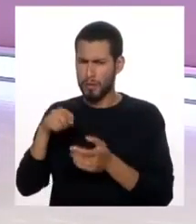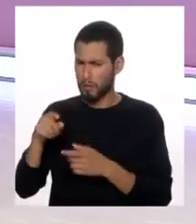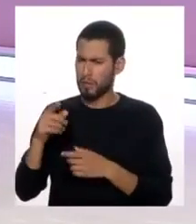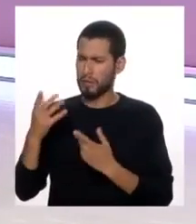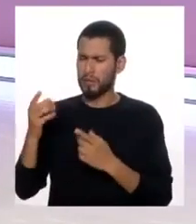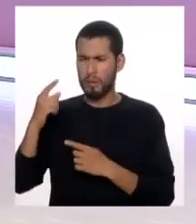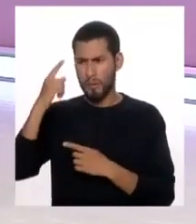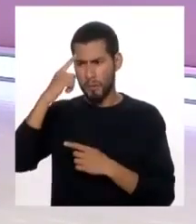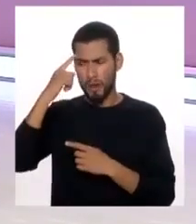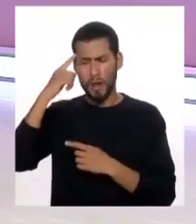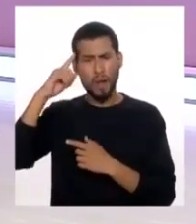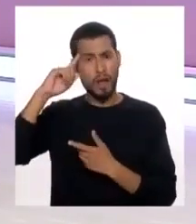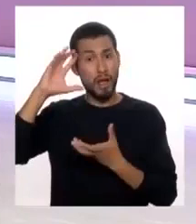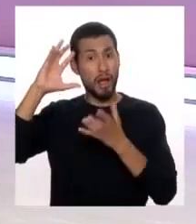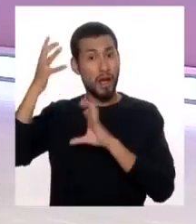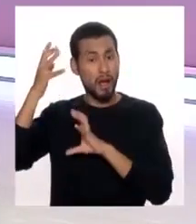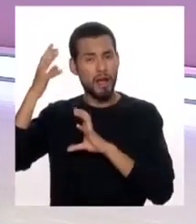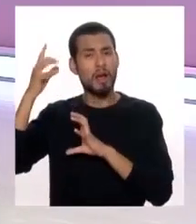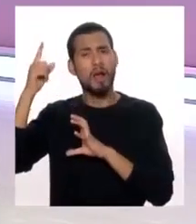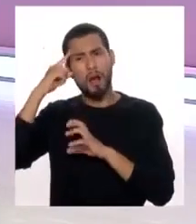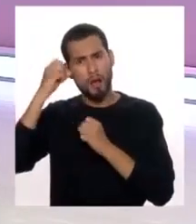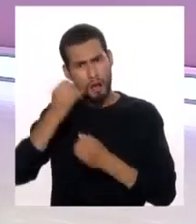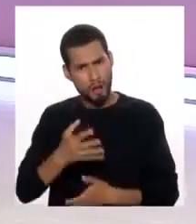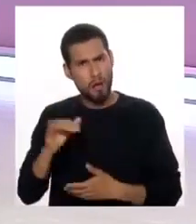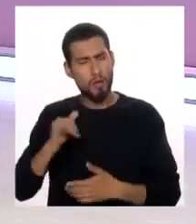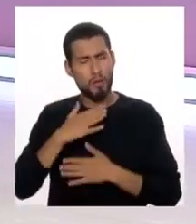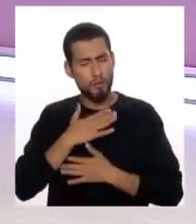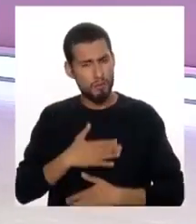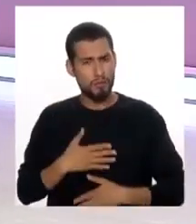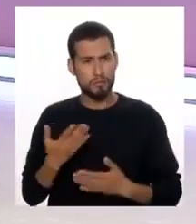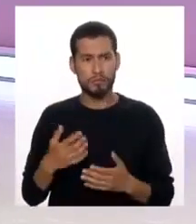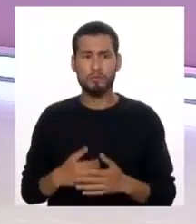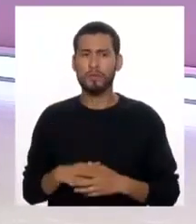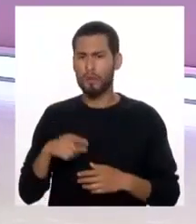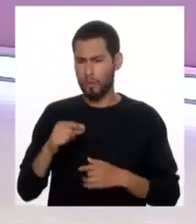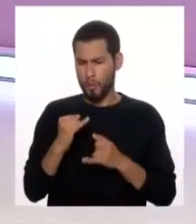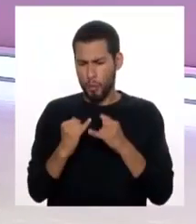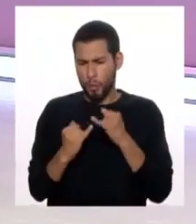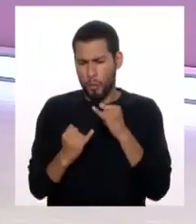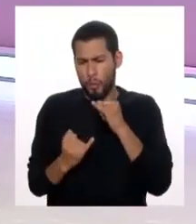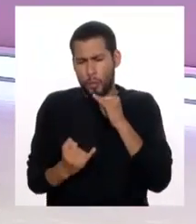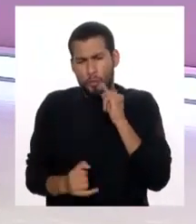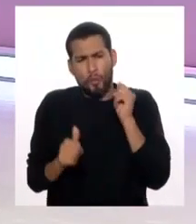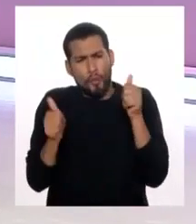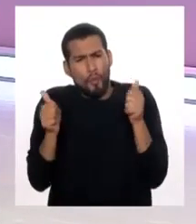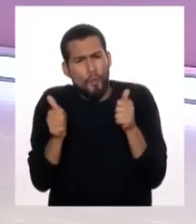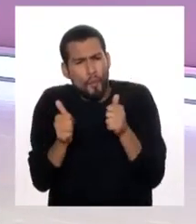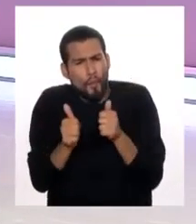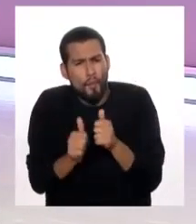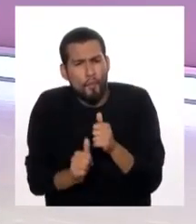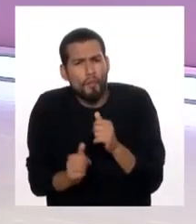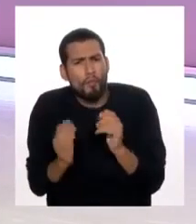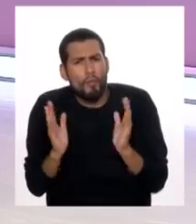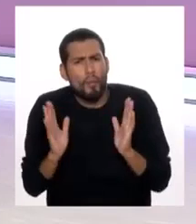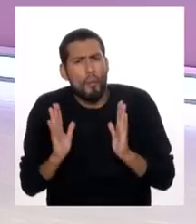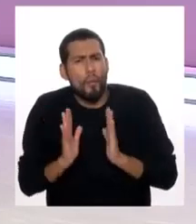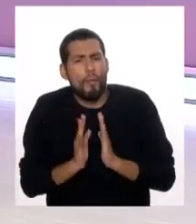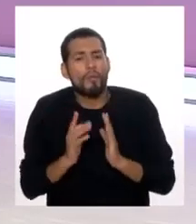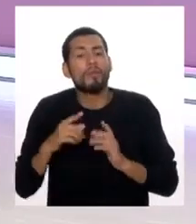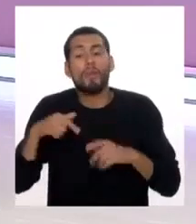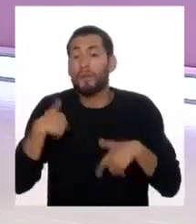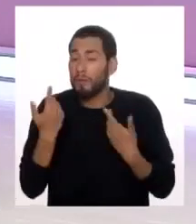carácter mental terminan siendo implicancias físicas en la persona. No solamente en la delgadez extrema que puede llegar inclusive hasta los cuidados